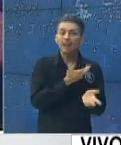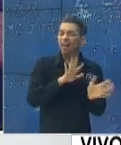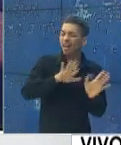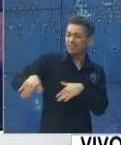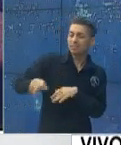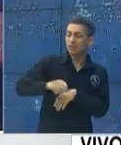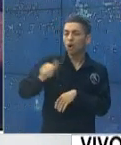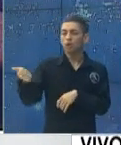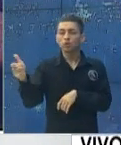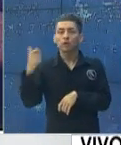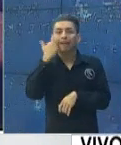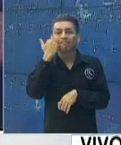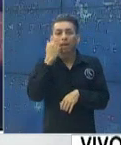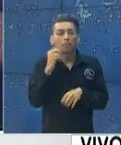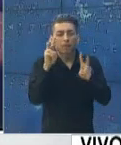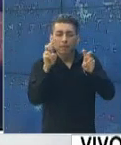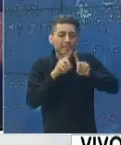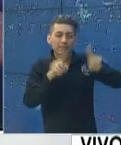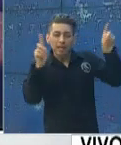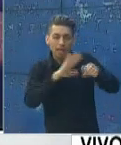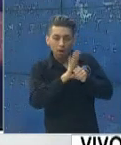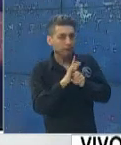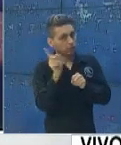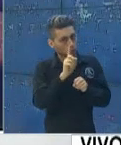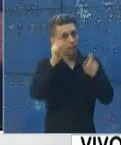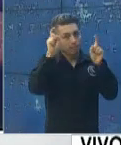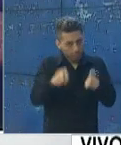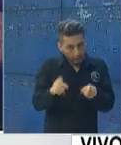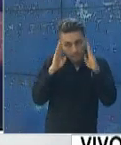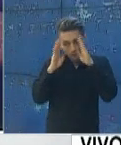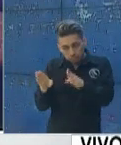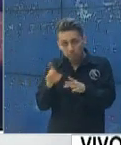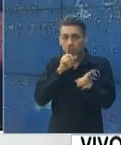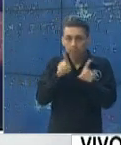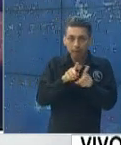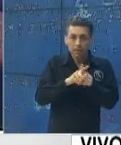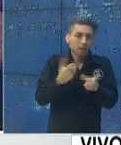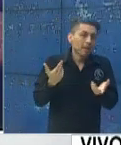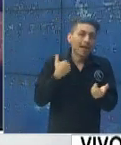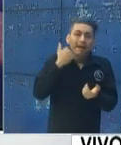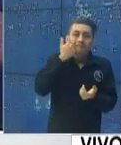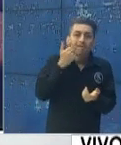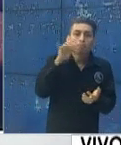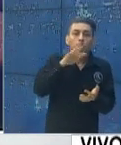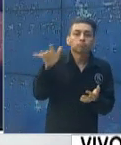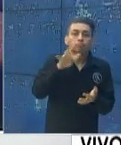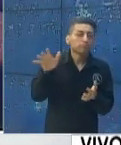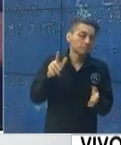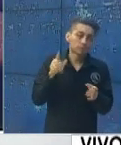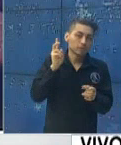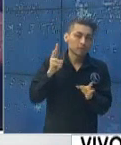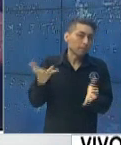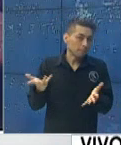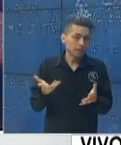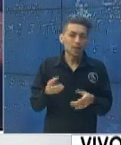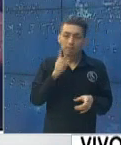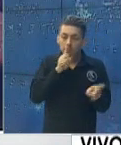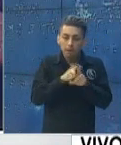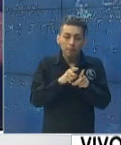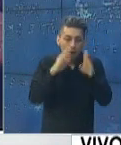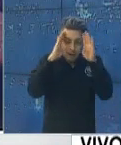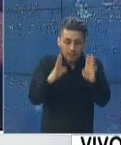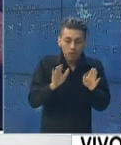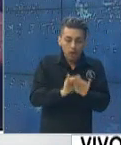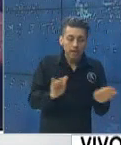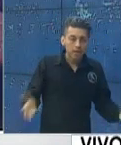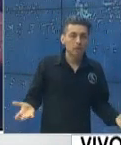pacientes que acuden habitualmente a atender sus enfermedades crónicas, a la atención de los niños y a la atención